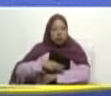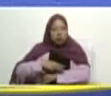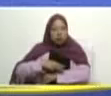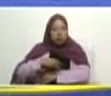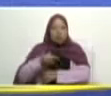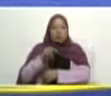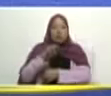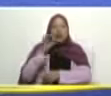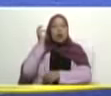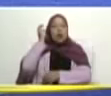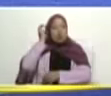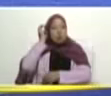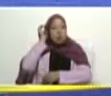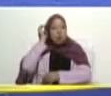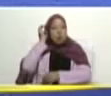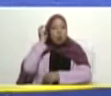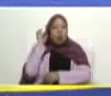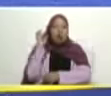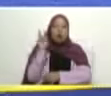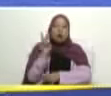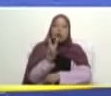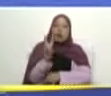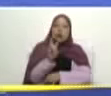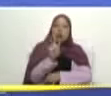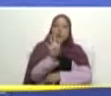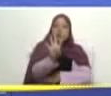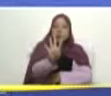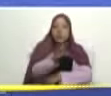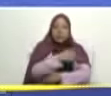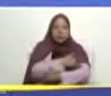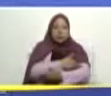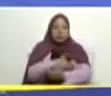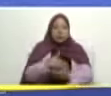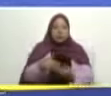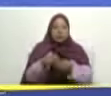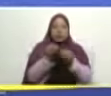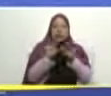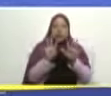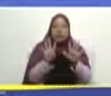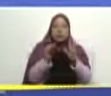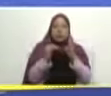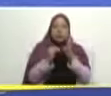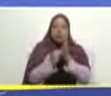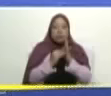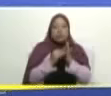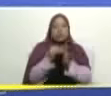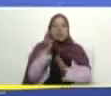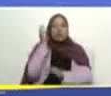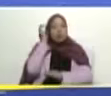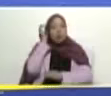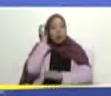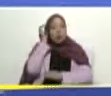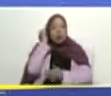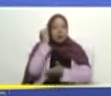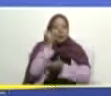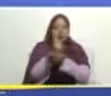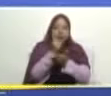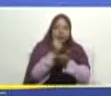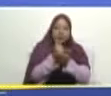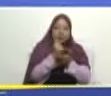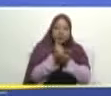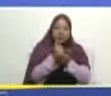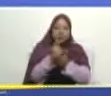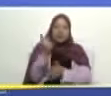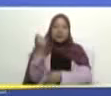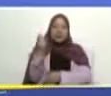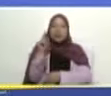Venezuela mujeres ya lleva 4 millones 900 mil mujeres inscritas vamos para 5 millones de mujeres